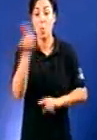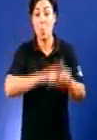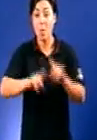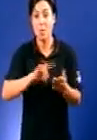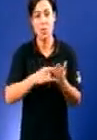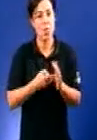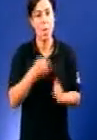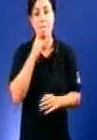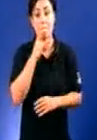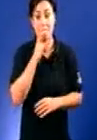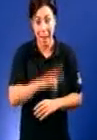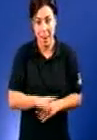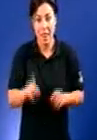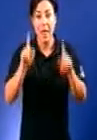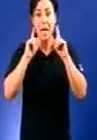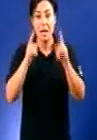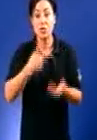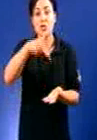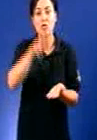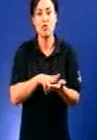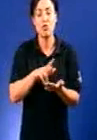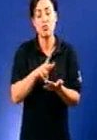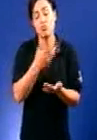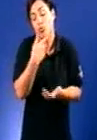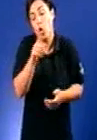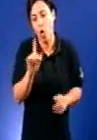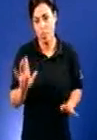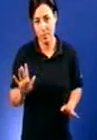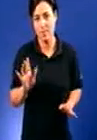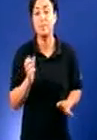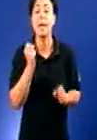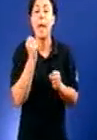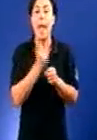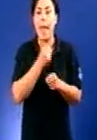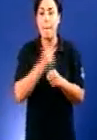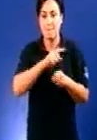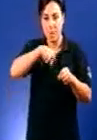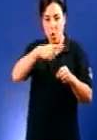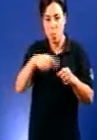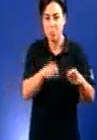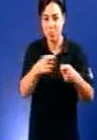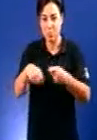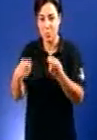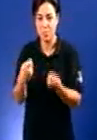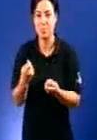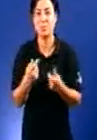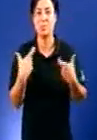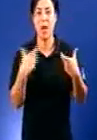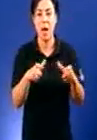recoñecen. Sabe canto emprego se destruiu na agricultura deste país en dez anos?